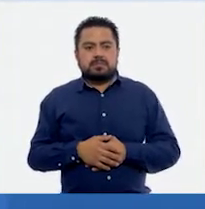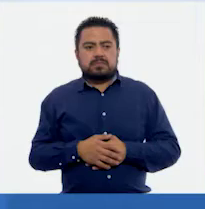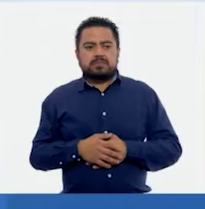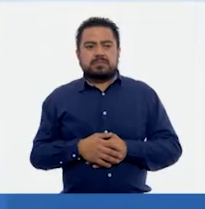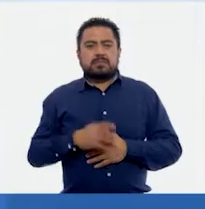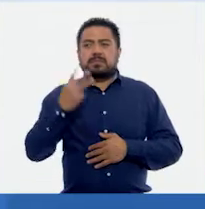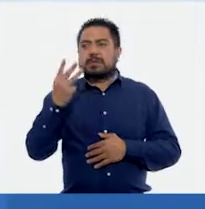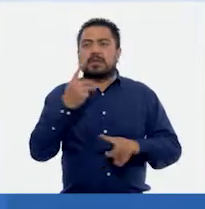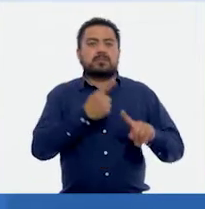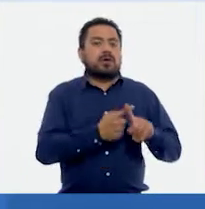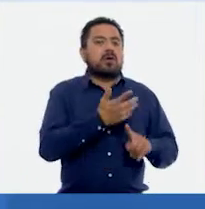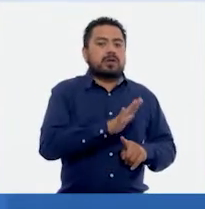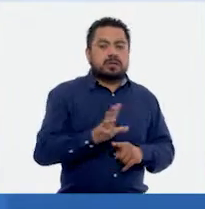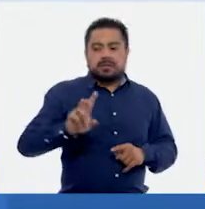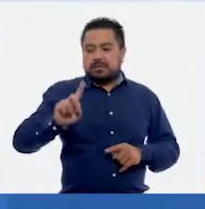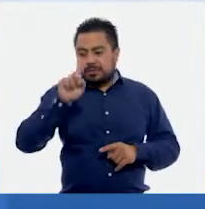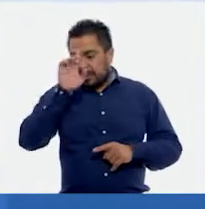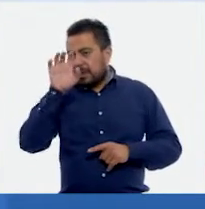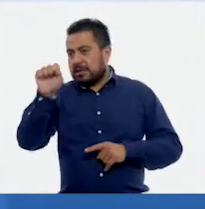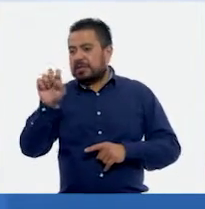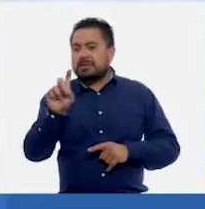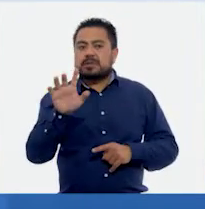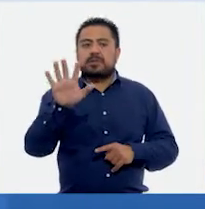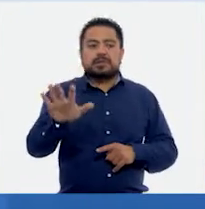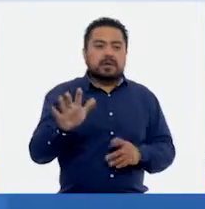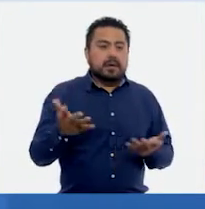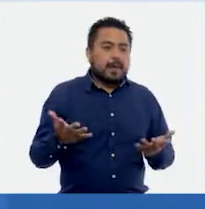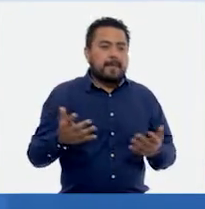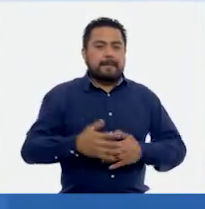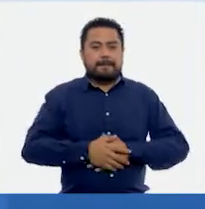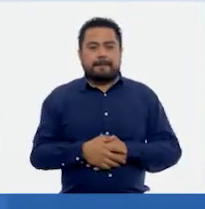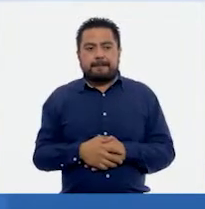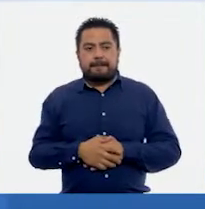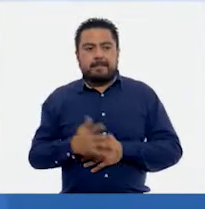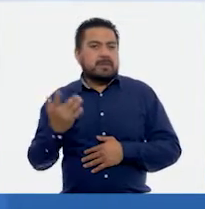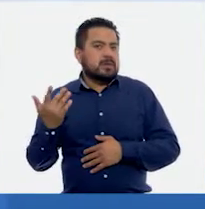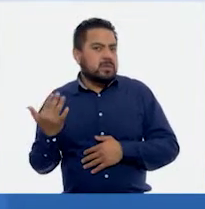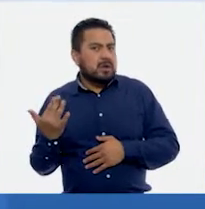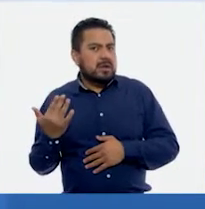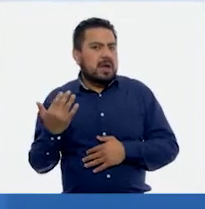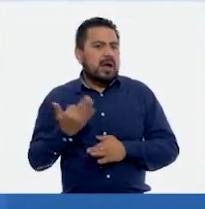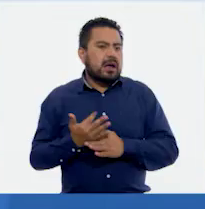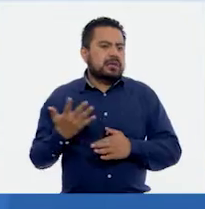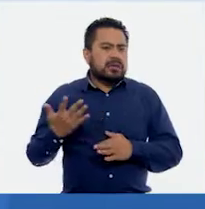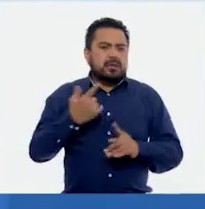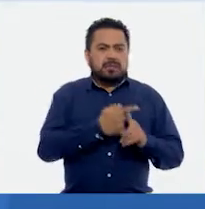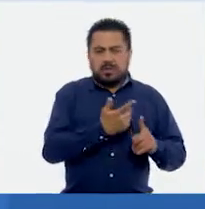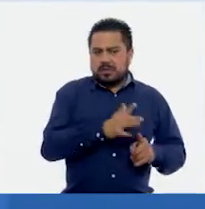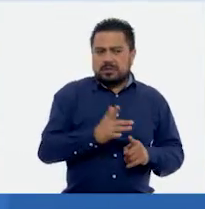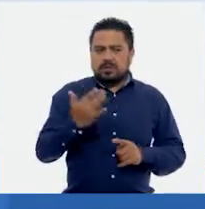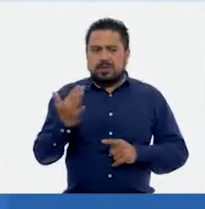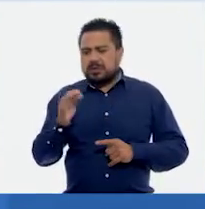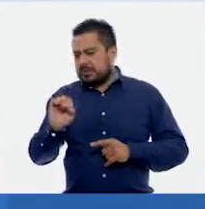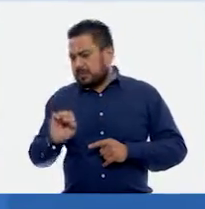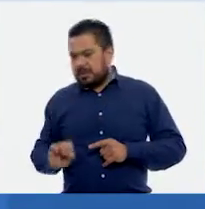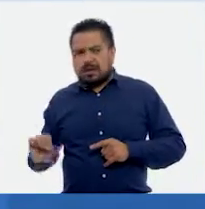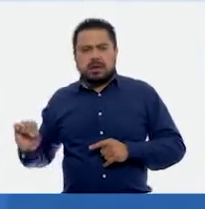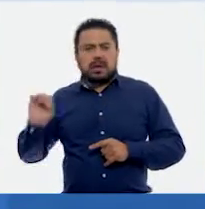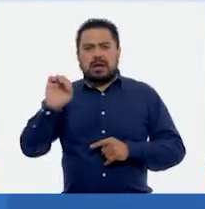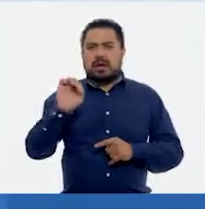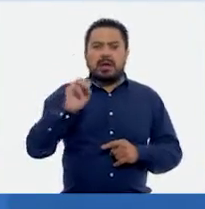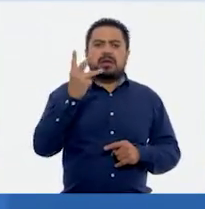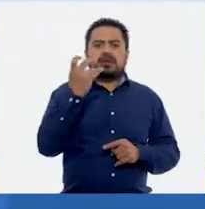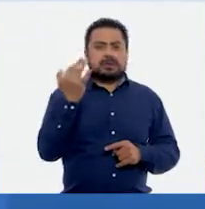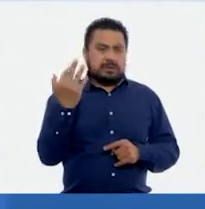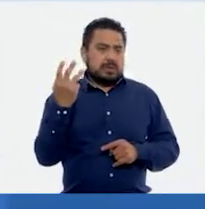3 por 10, 30, para 35, 50. Ahora 5 por 10, 50. Nos da 0 y 0. Y